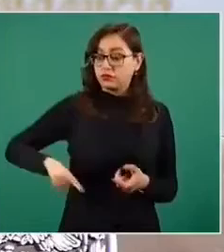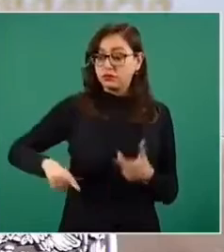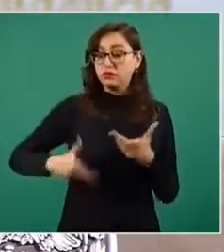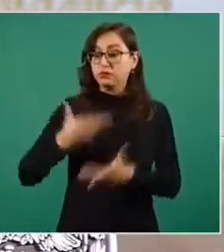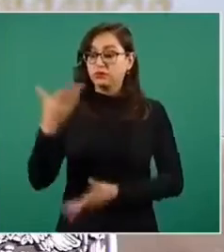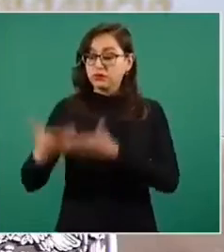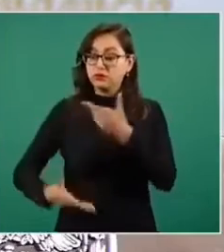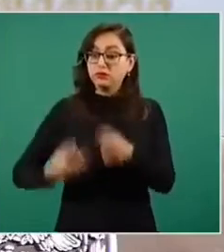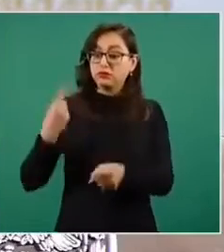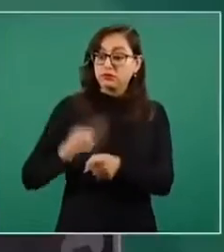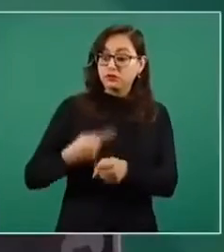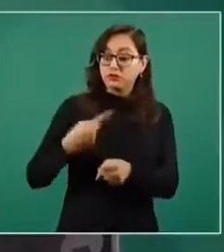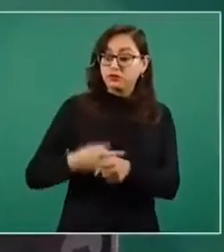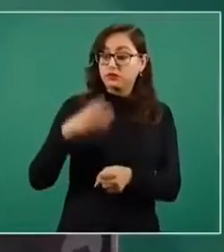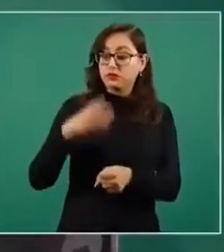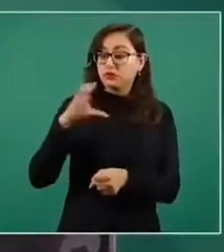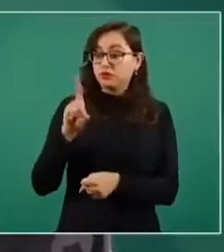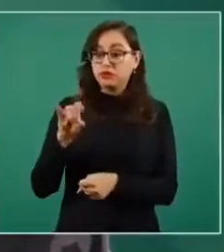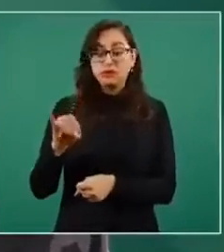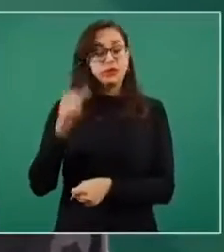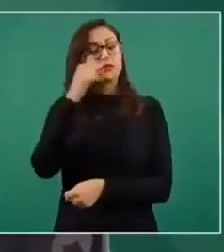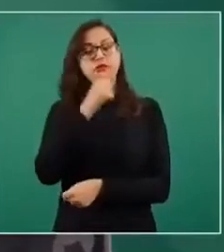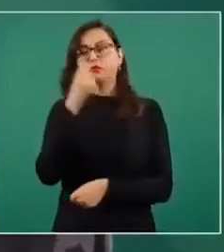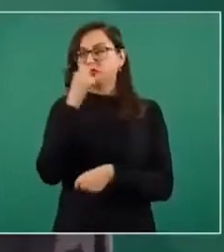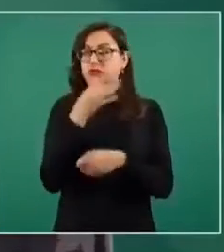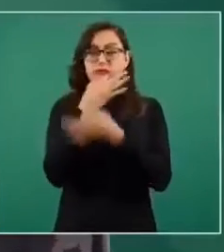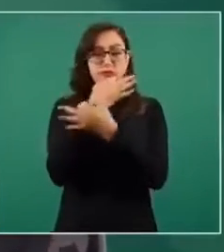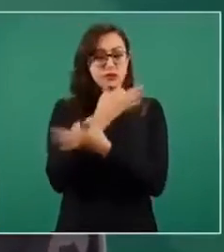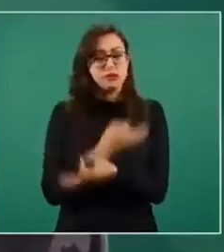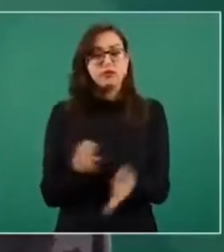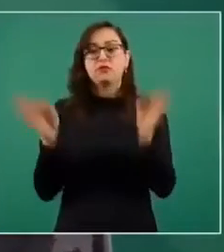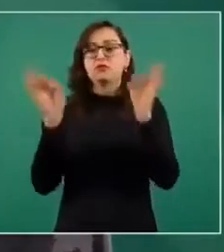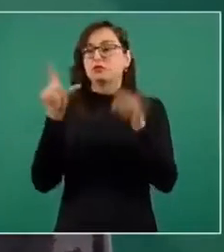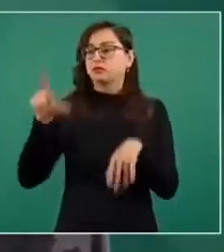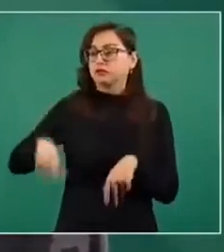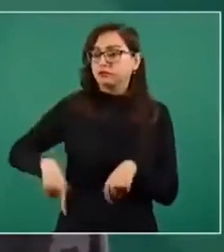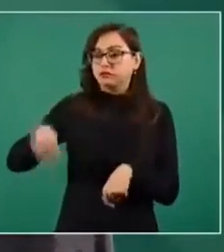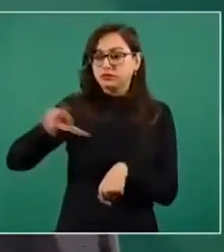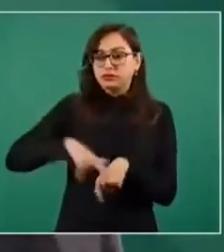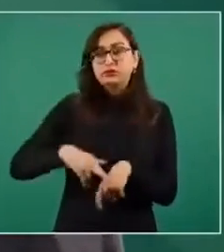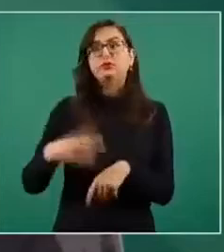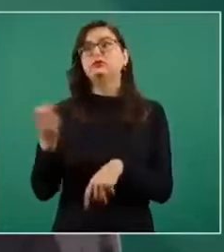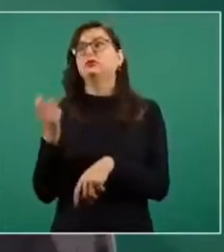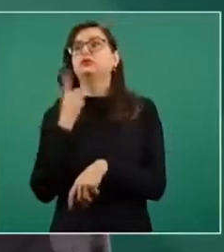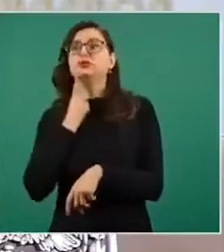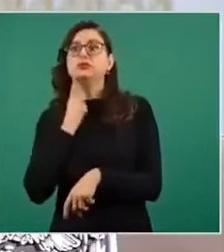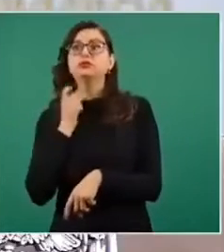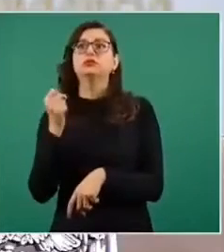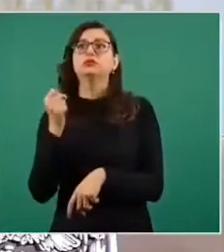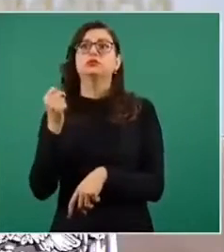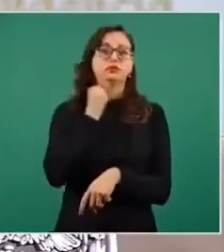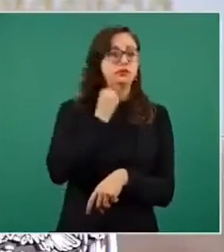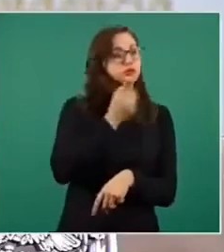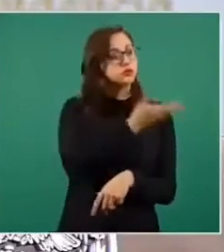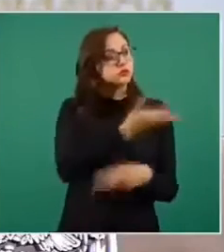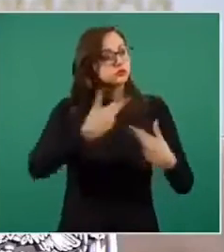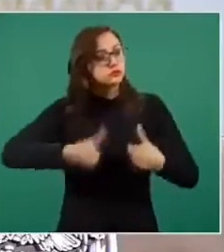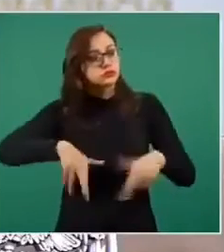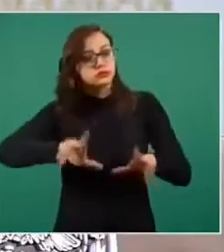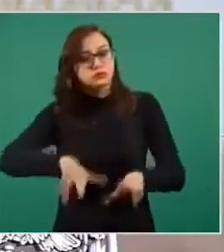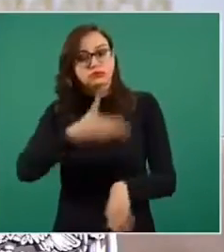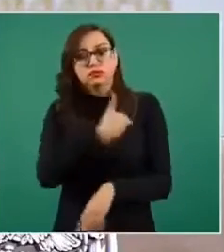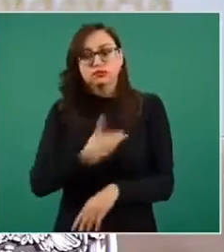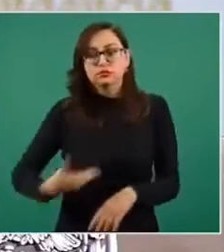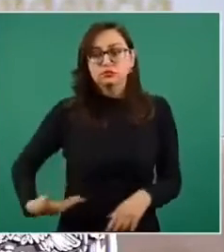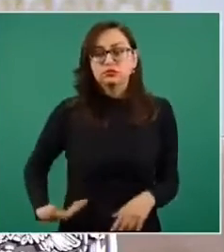contento, lo cual no parece correcto porque quién va a estar contento, enfermo dentro de un cuarto. Pero así dice, se encuentra